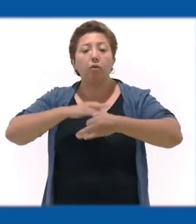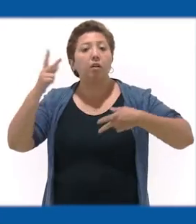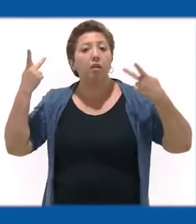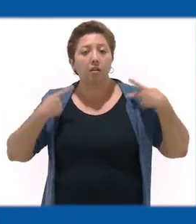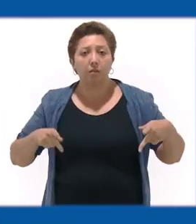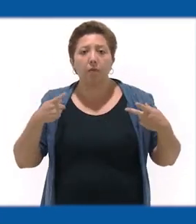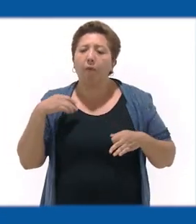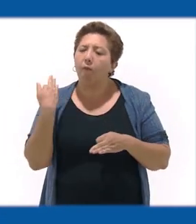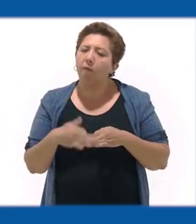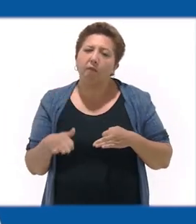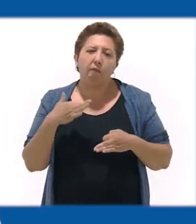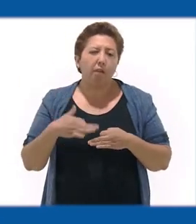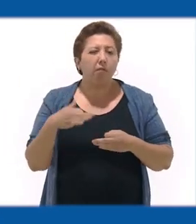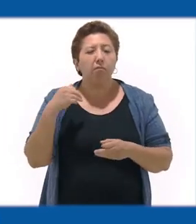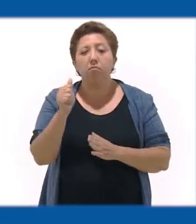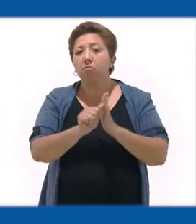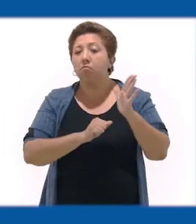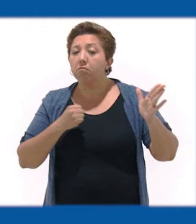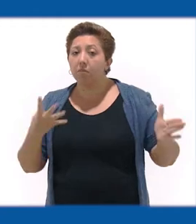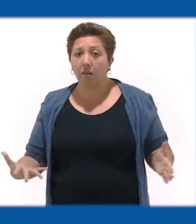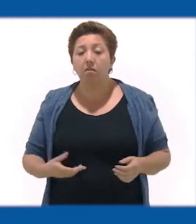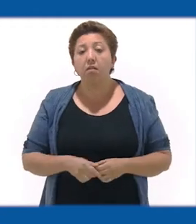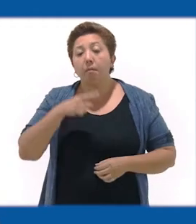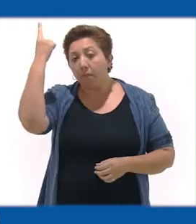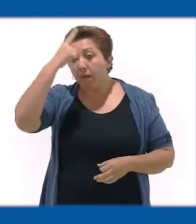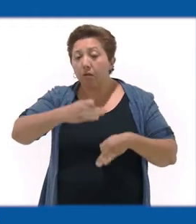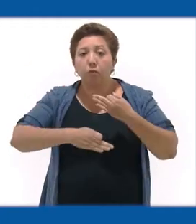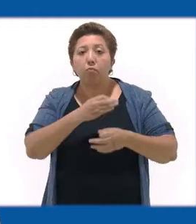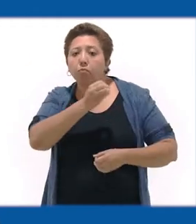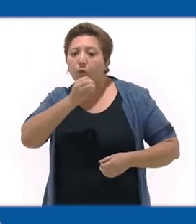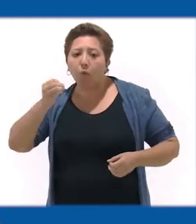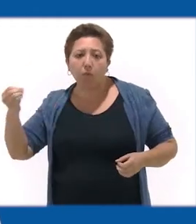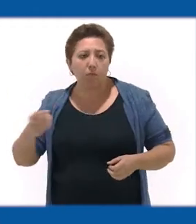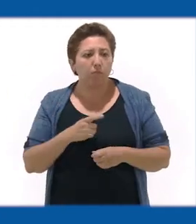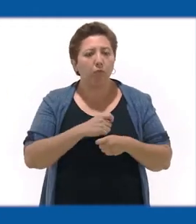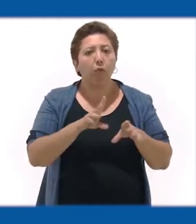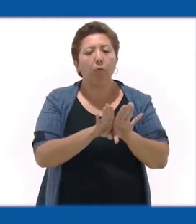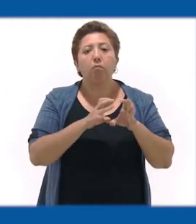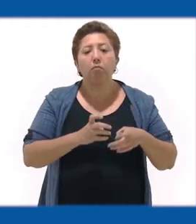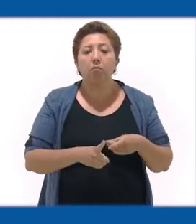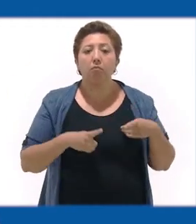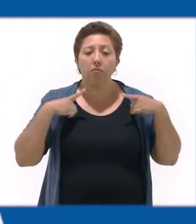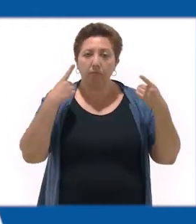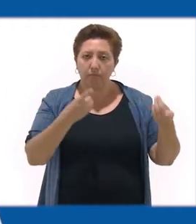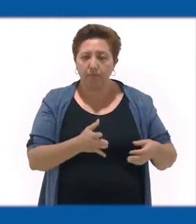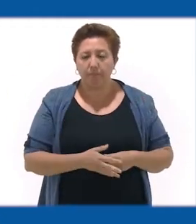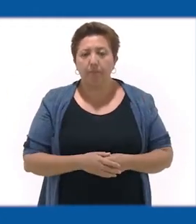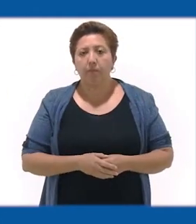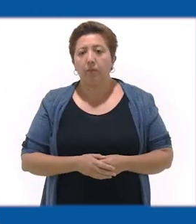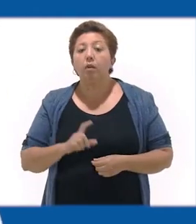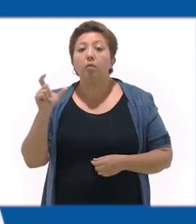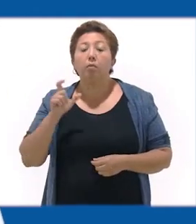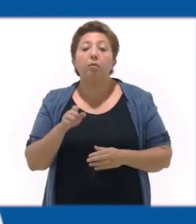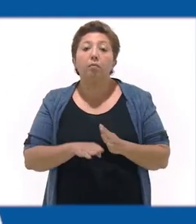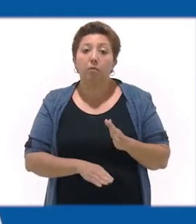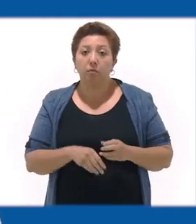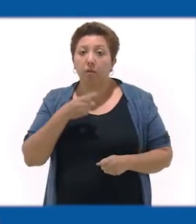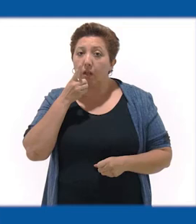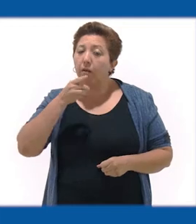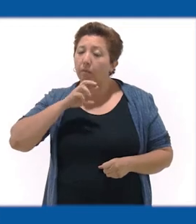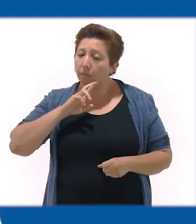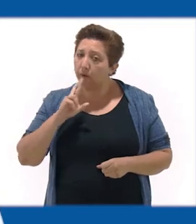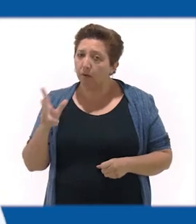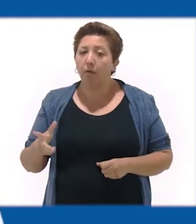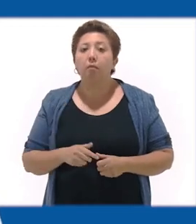faltan algunos meses para que la logística garantice su acceso a todos los grupos de edades. Cuando menos, en el mejor escenario